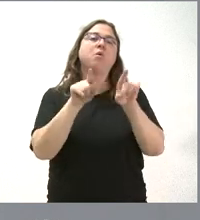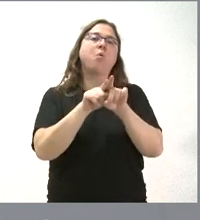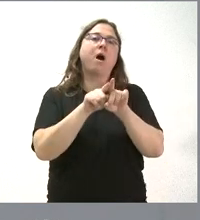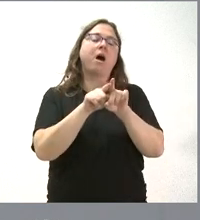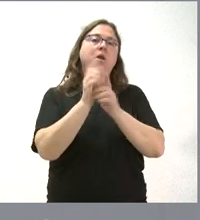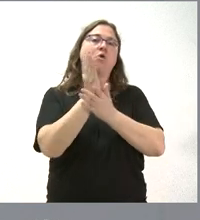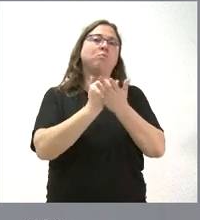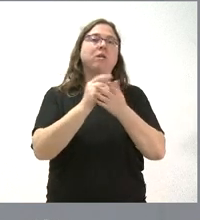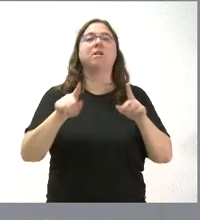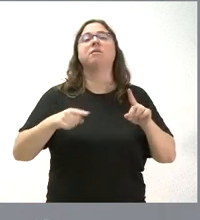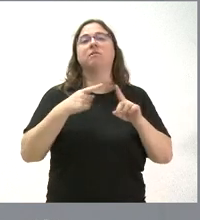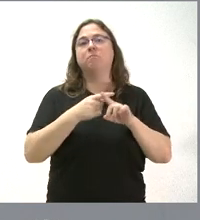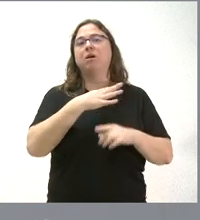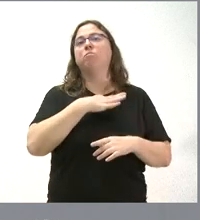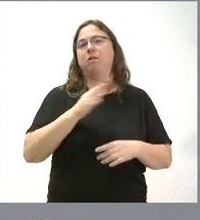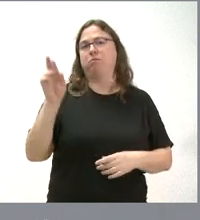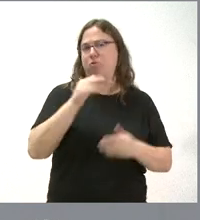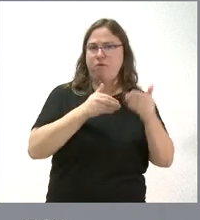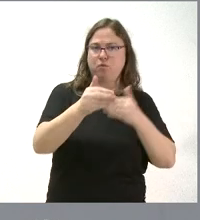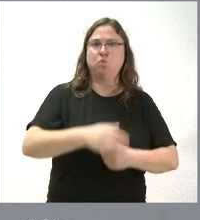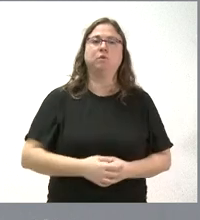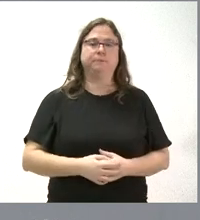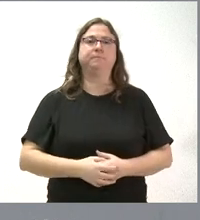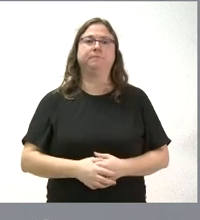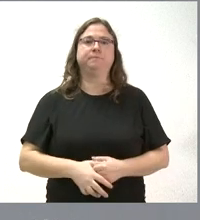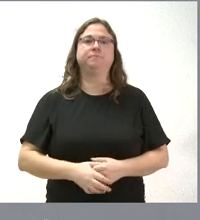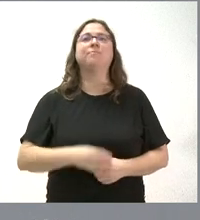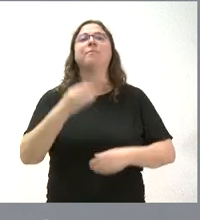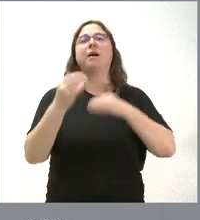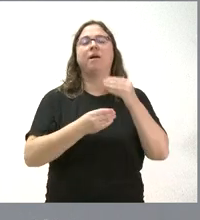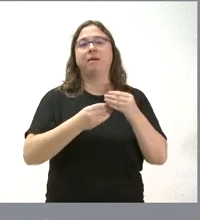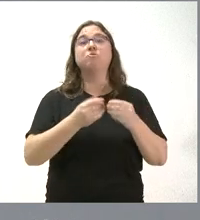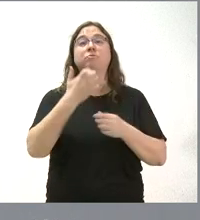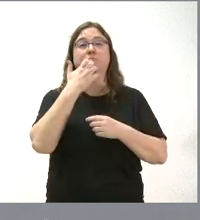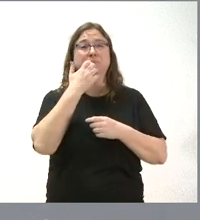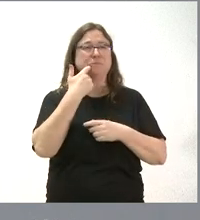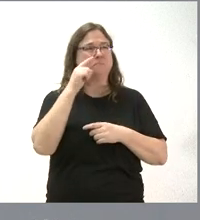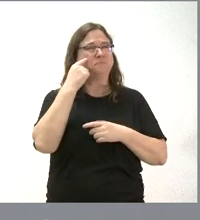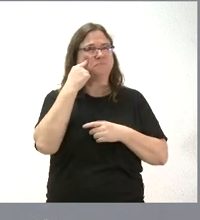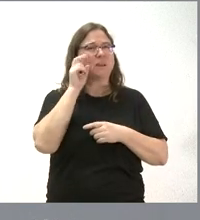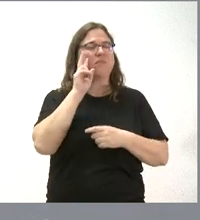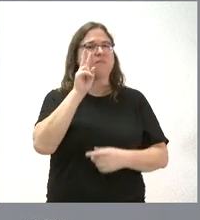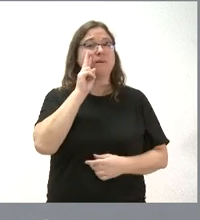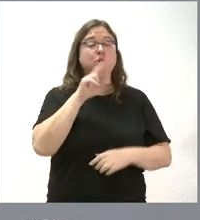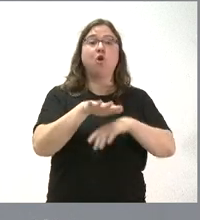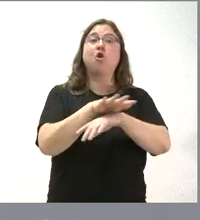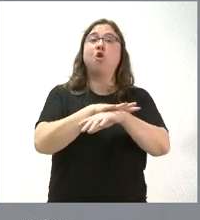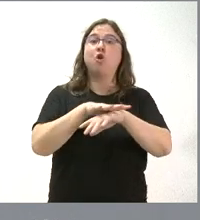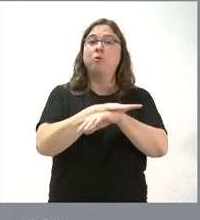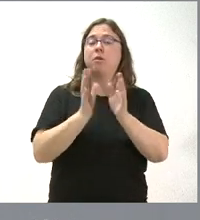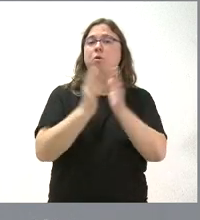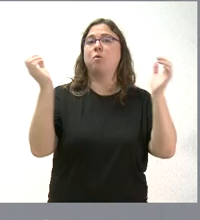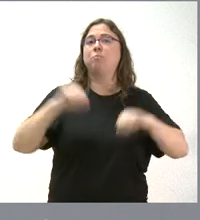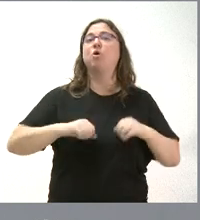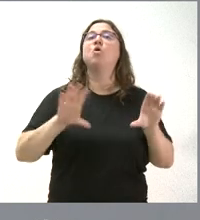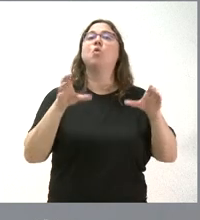y habrá ocasión para volverlo a insistir en el futuro. Es algo en lo que no vamos a renunciar. Hemos visto que el Gobierno ha pactado con un